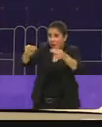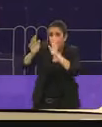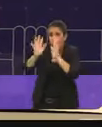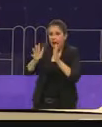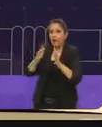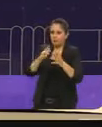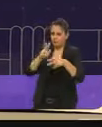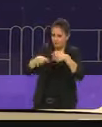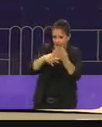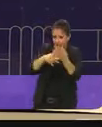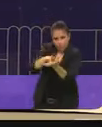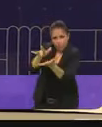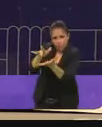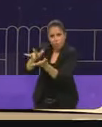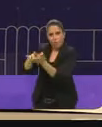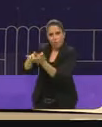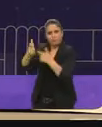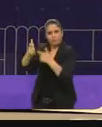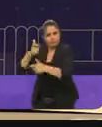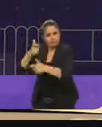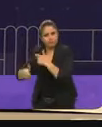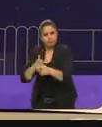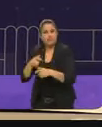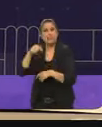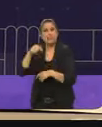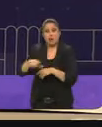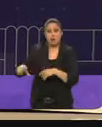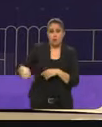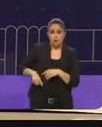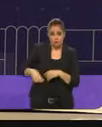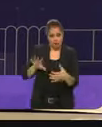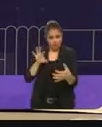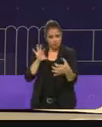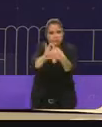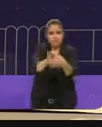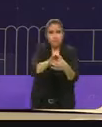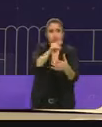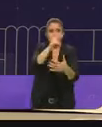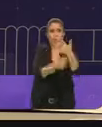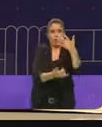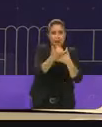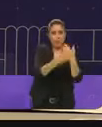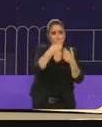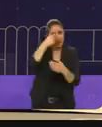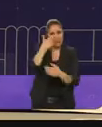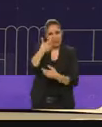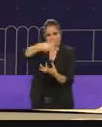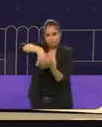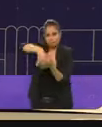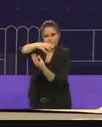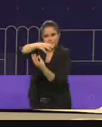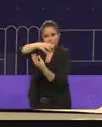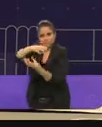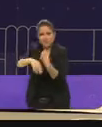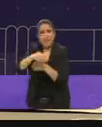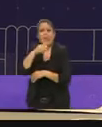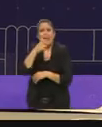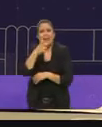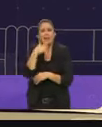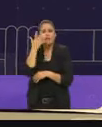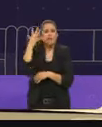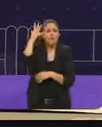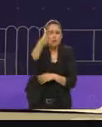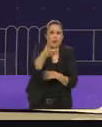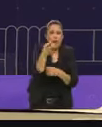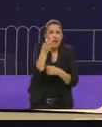este gobierno va a conectar el proyecto con el financiamiento eso queremos porque queremos